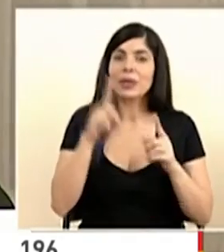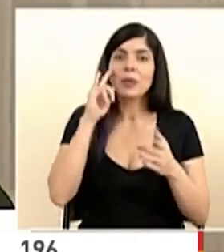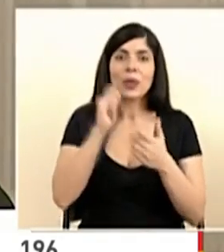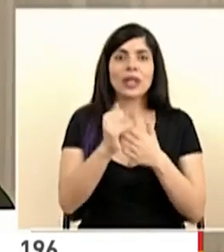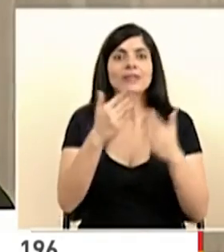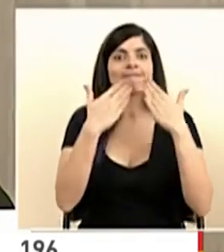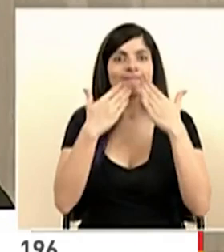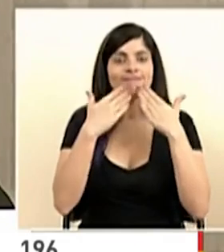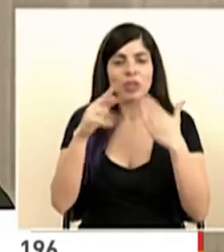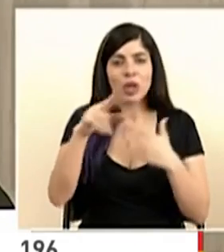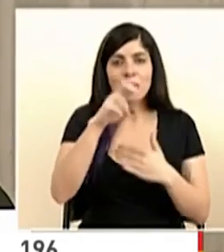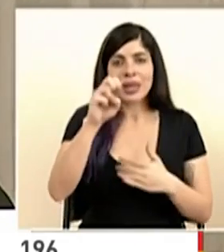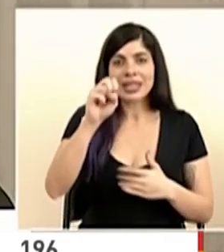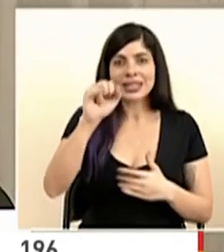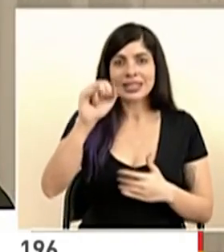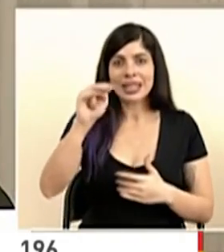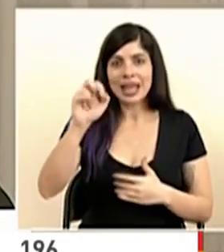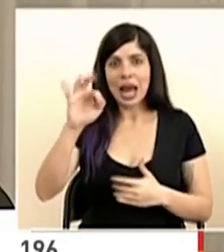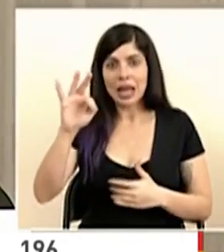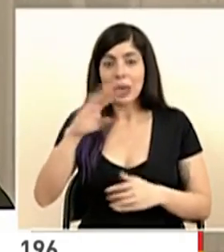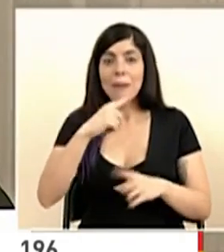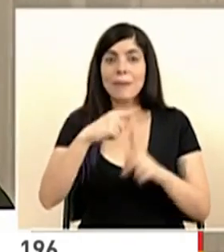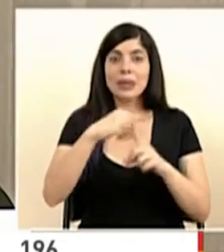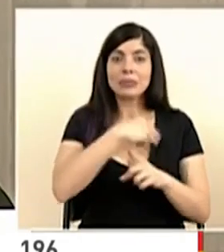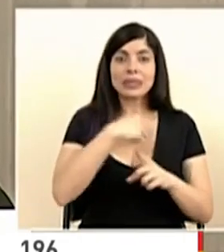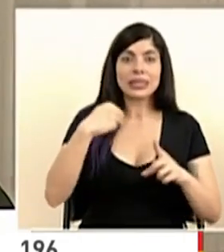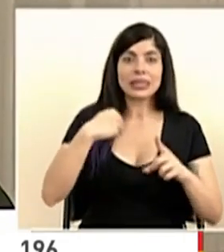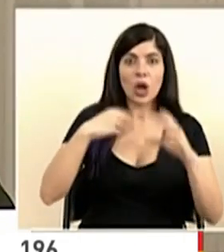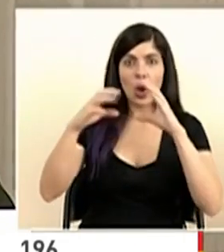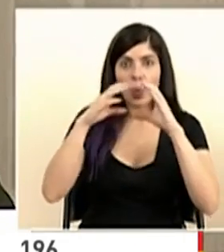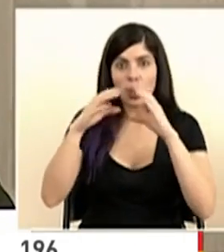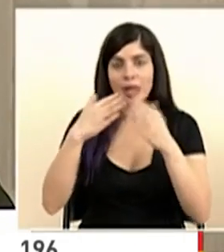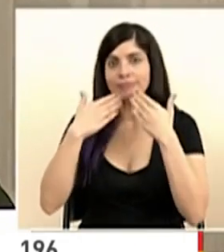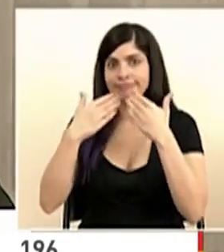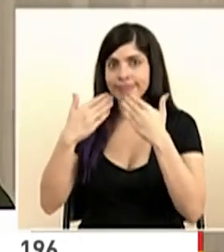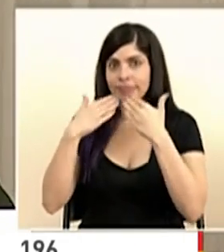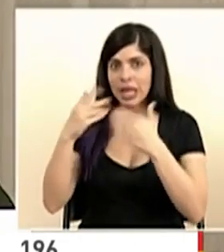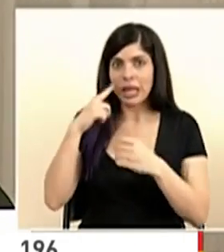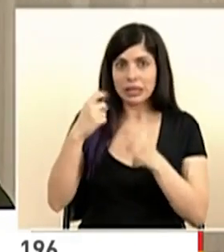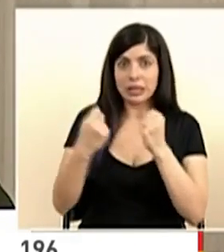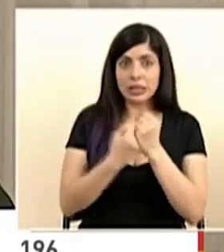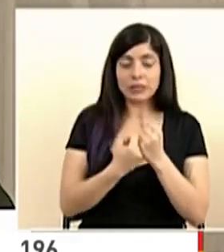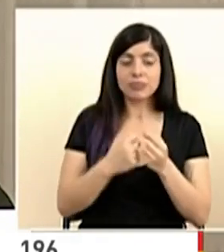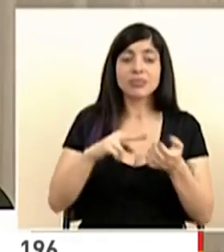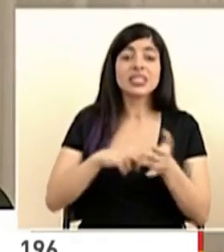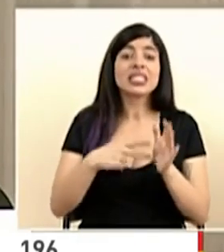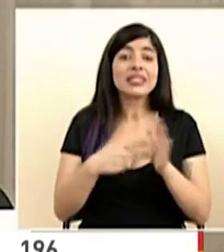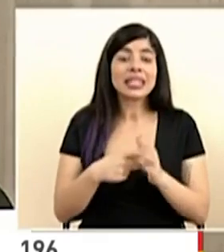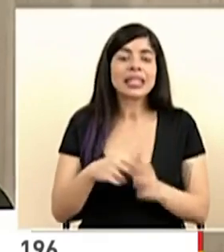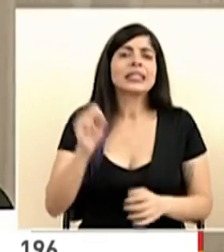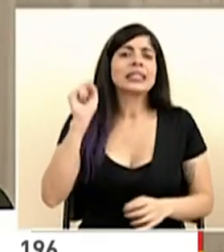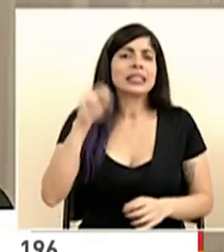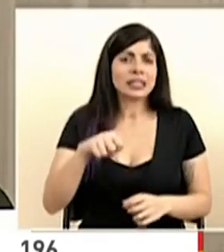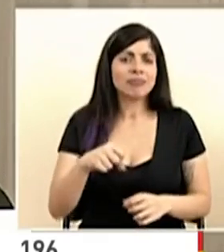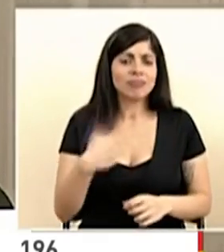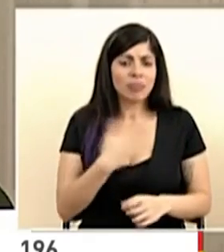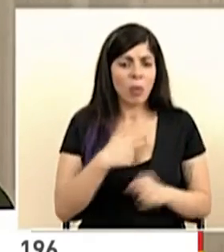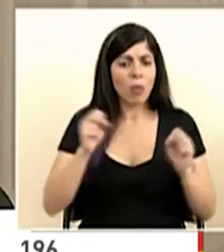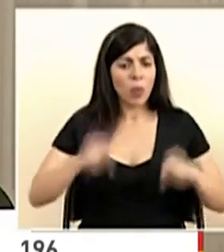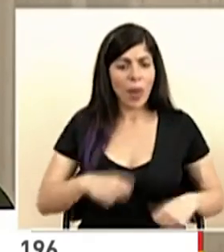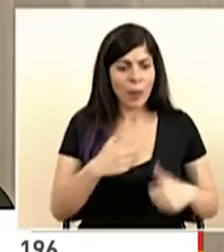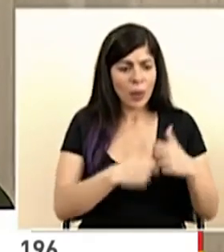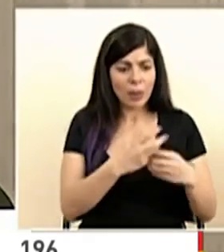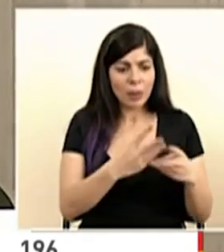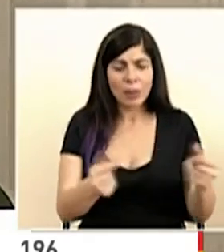eso a los compañeros del SINART y a los compañeros del Ministerio de la Comunicación. Lo que quiere decir, sí, tenemos capacidad de resolver problemas